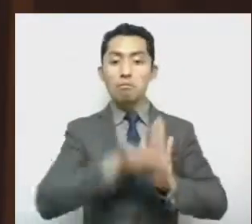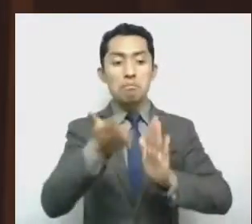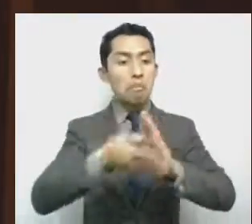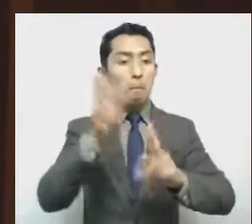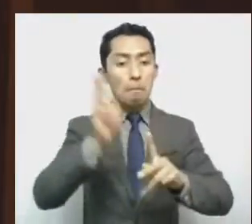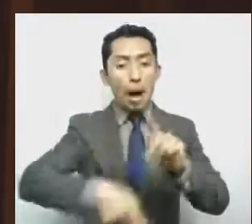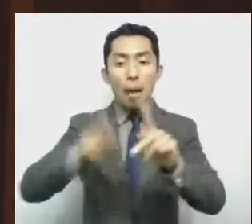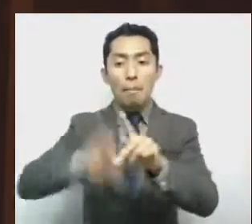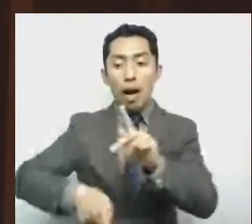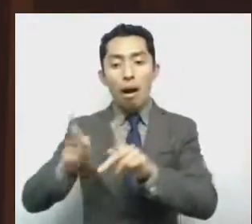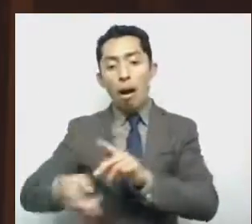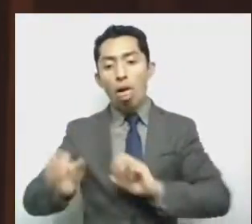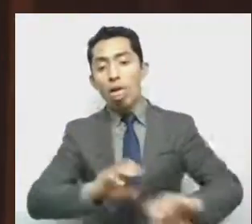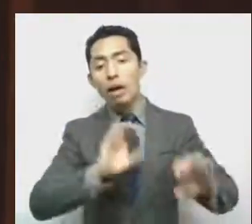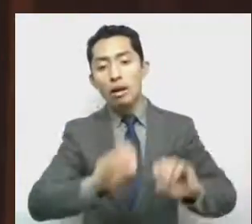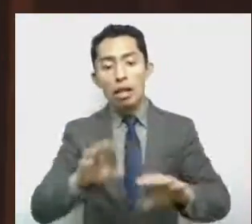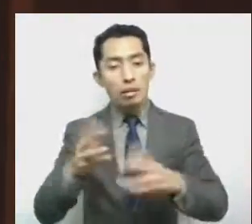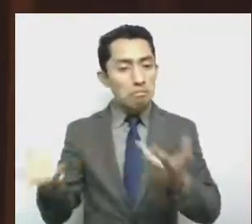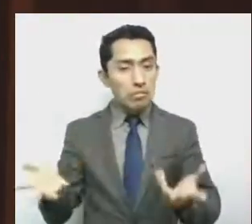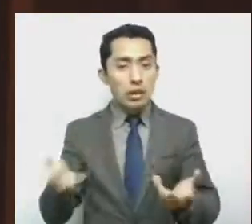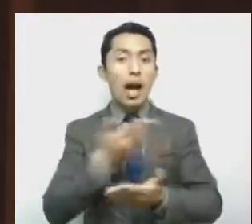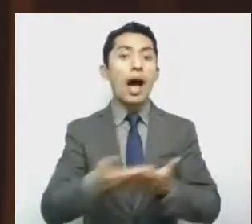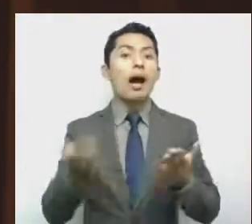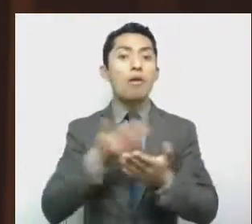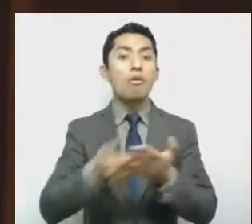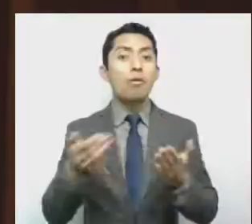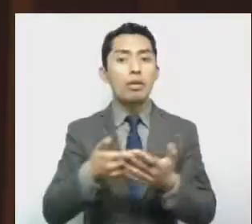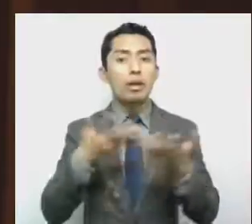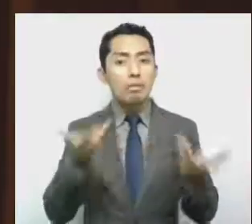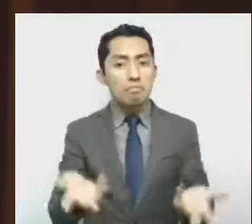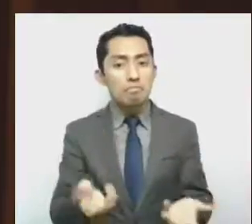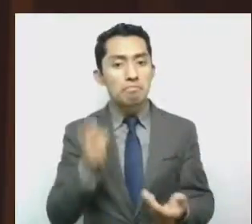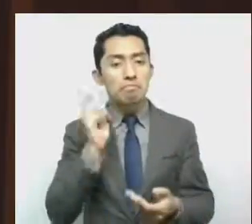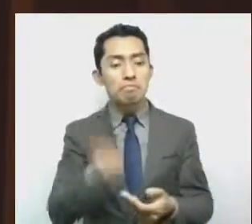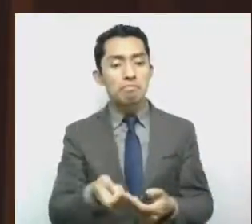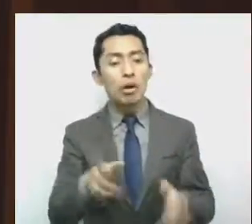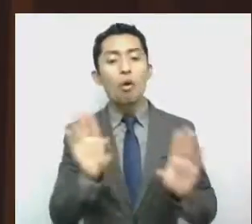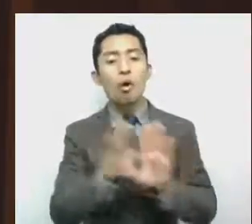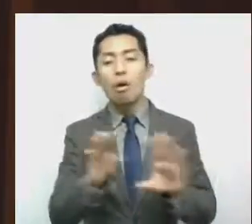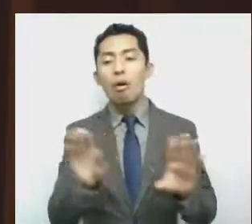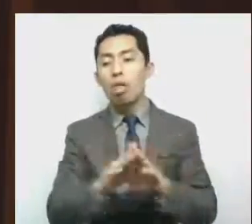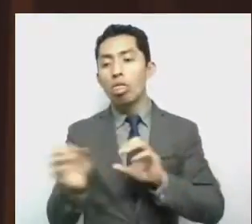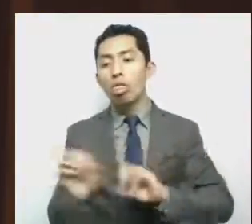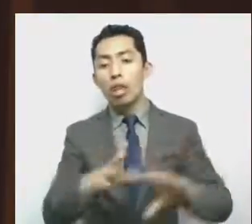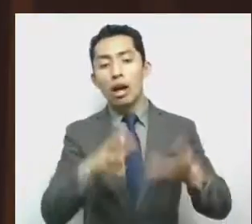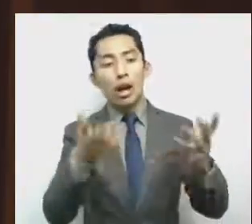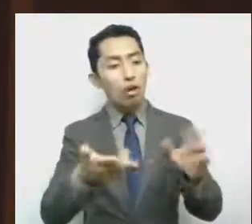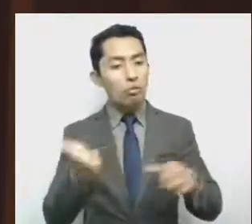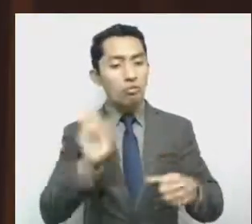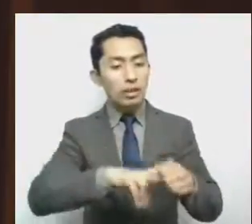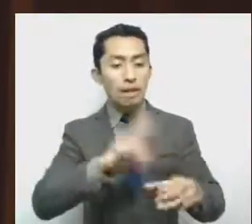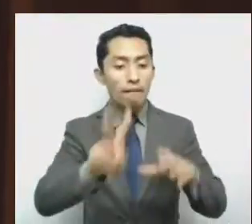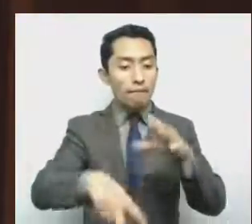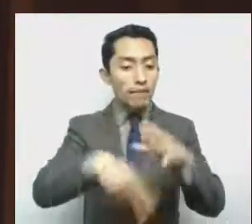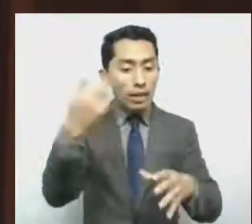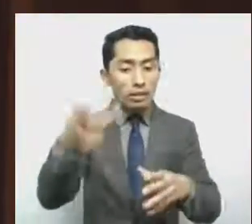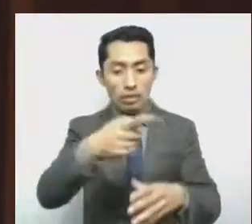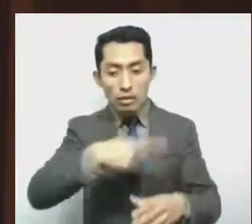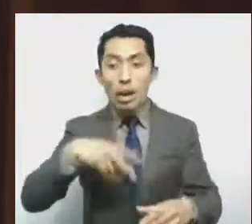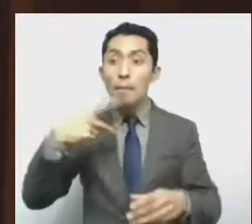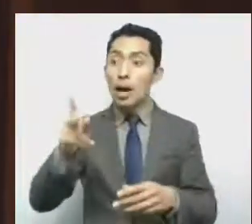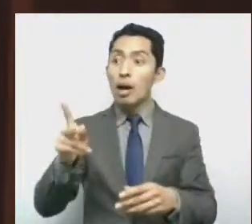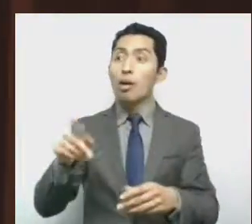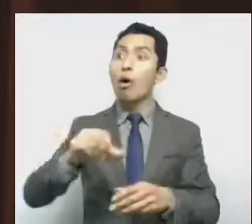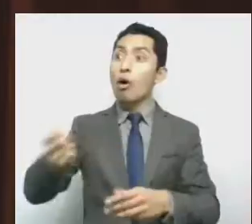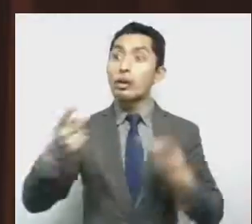terminación y que hoy por hoy ha quedado en un estado de abandono total, mientras que la población a consecuencia del